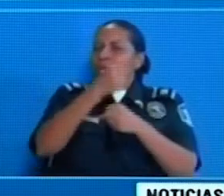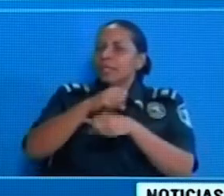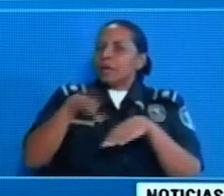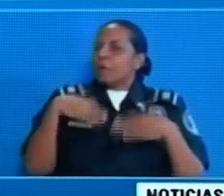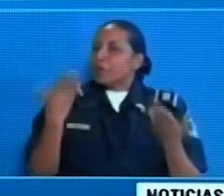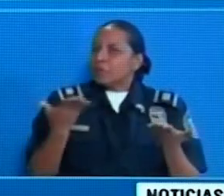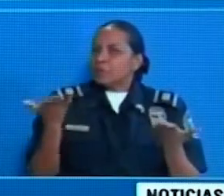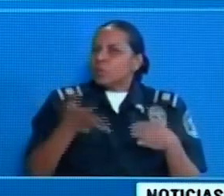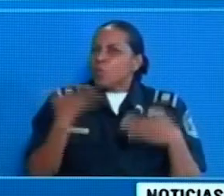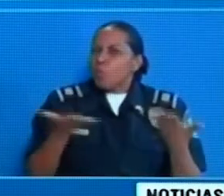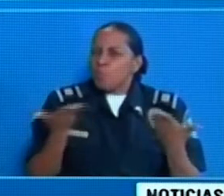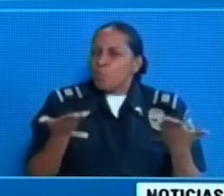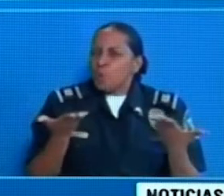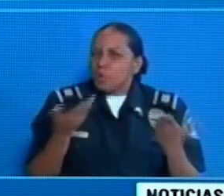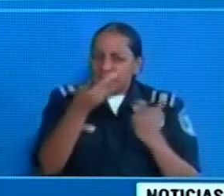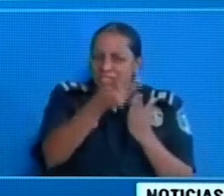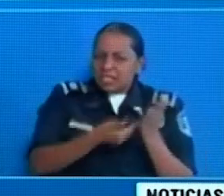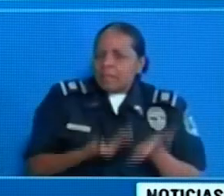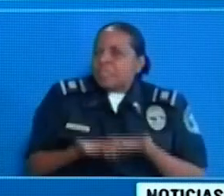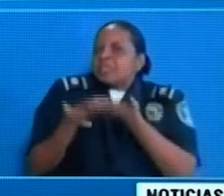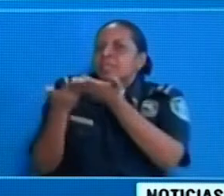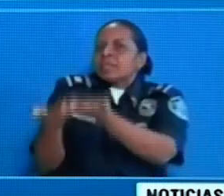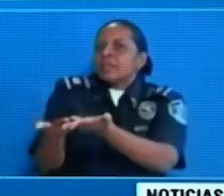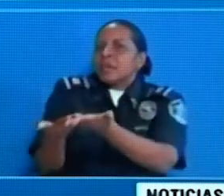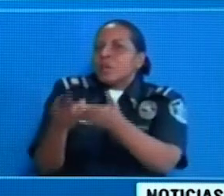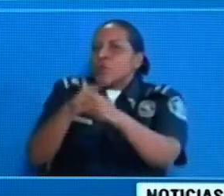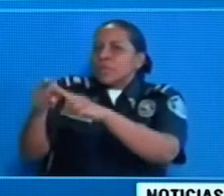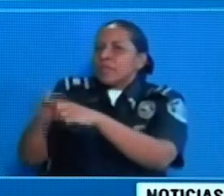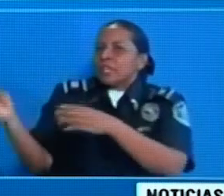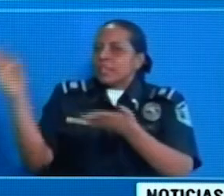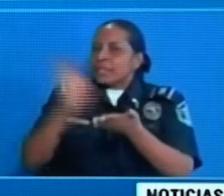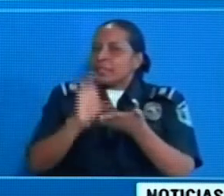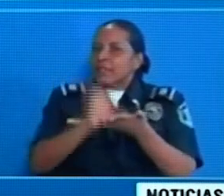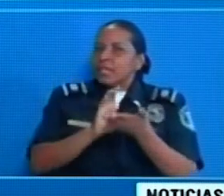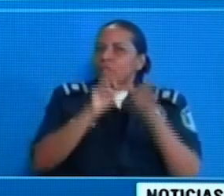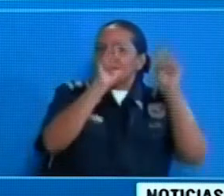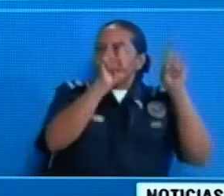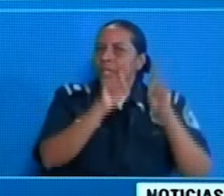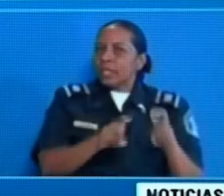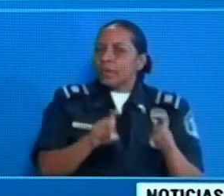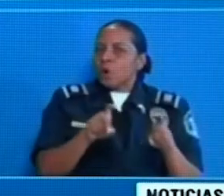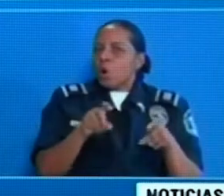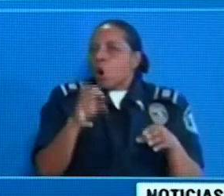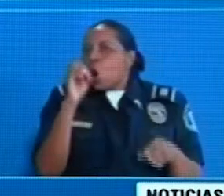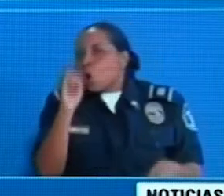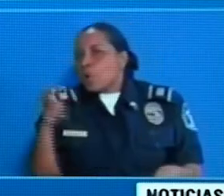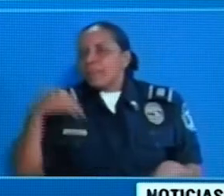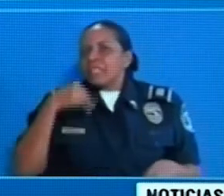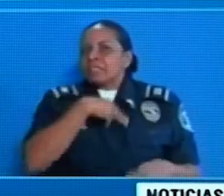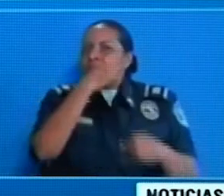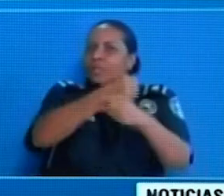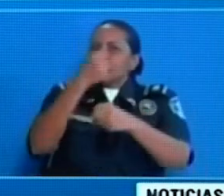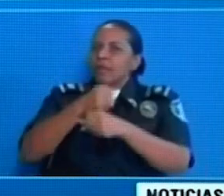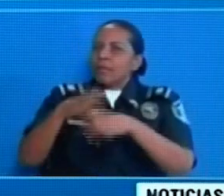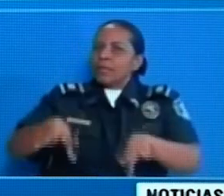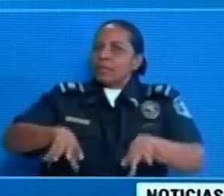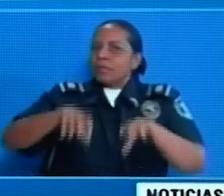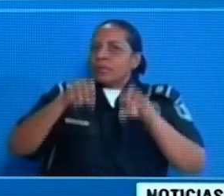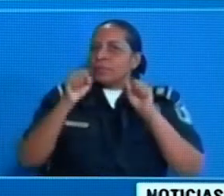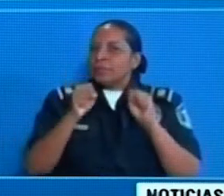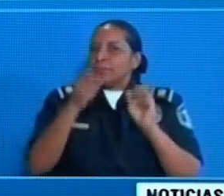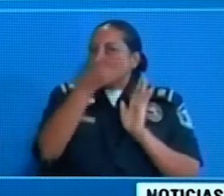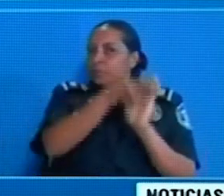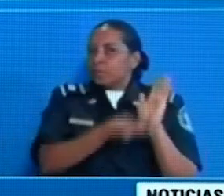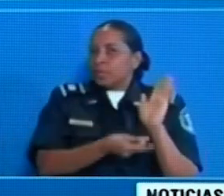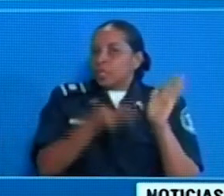deberán hacer la solicitud cada centro educativo particular al Ministerio de Trabajo para que procedan con la suspensión de los efectos de